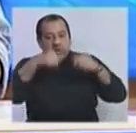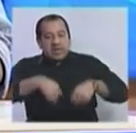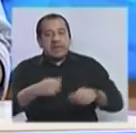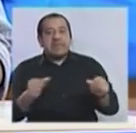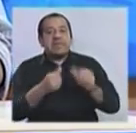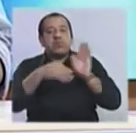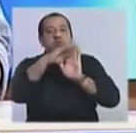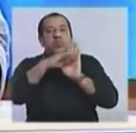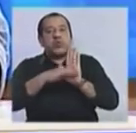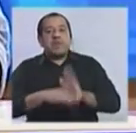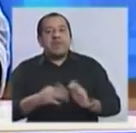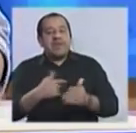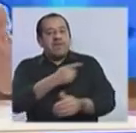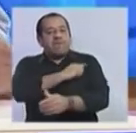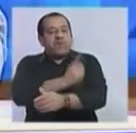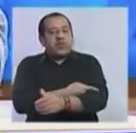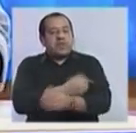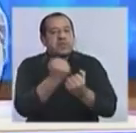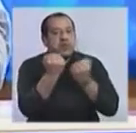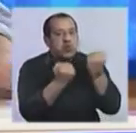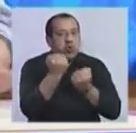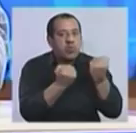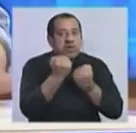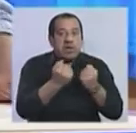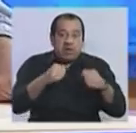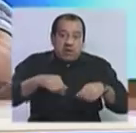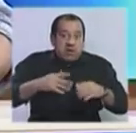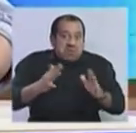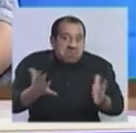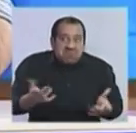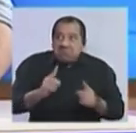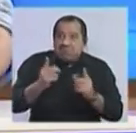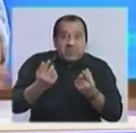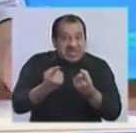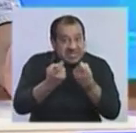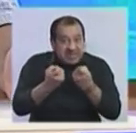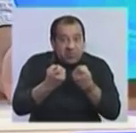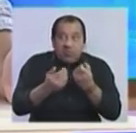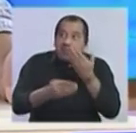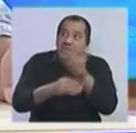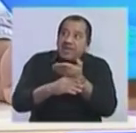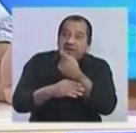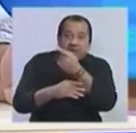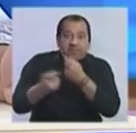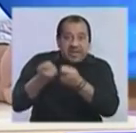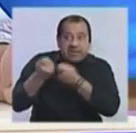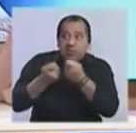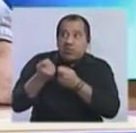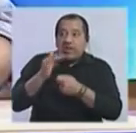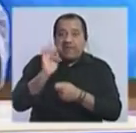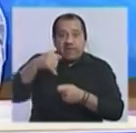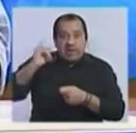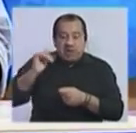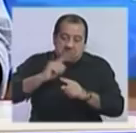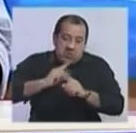financiera en el Uruguay que yo creo que hace absolutamente innecesario ir a un programa de asistencia al Fondo Monetario.